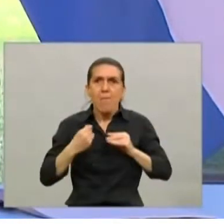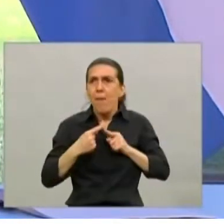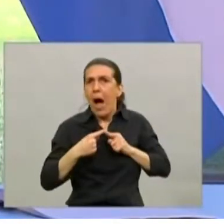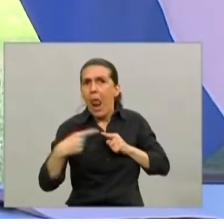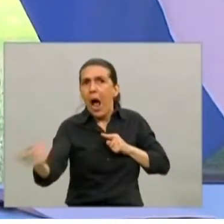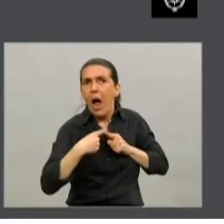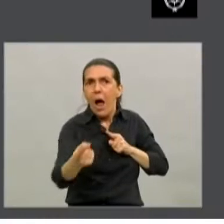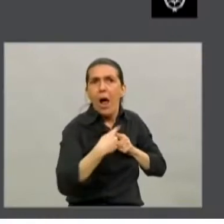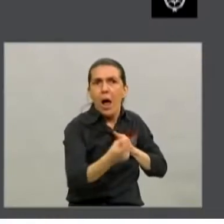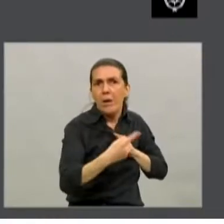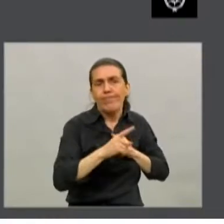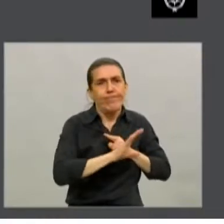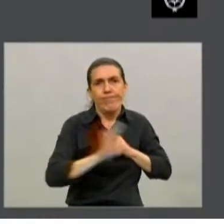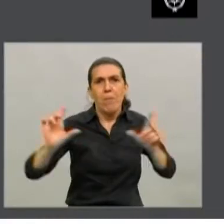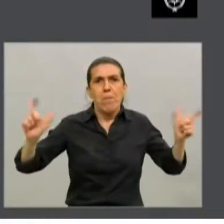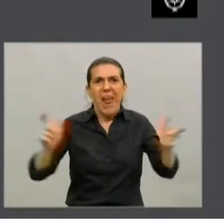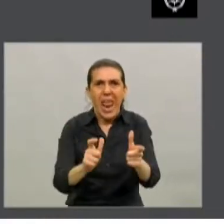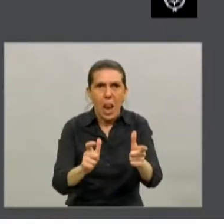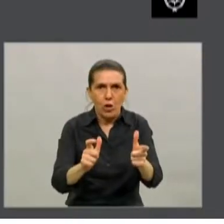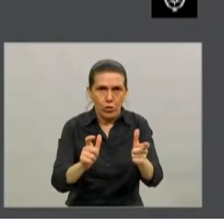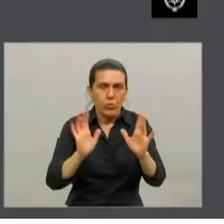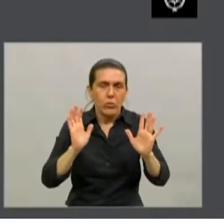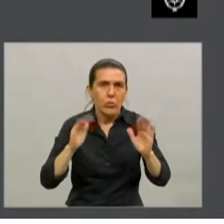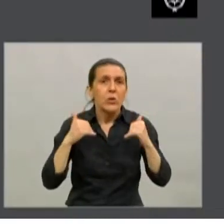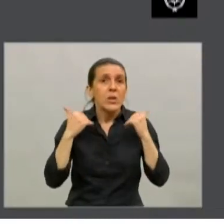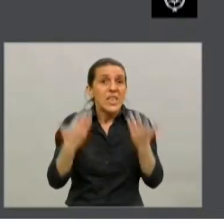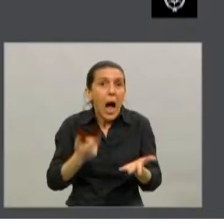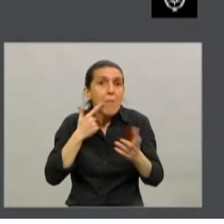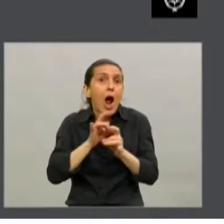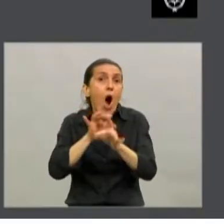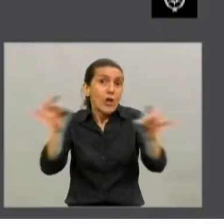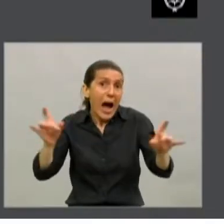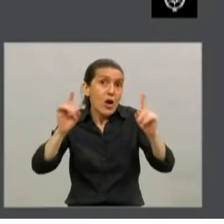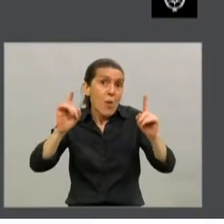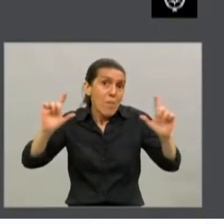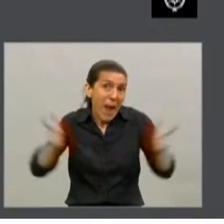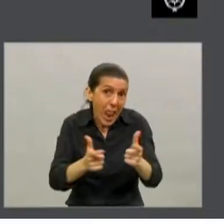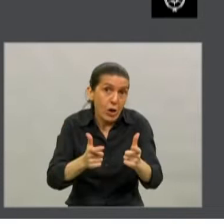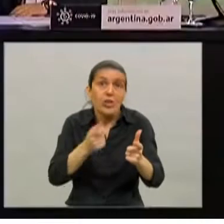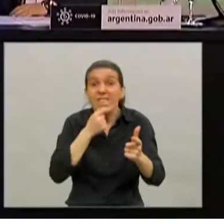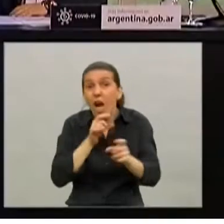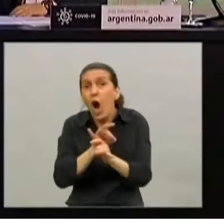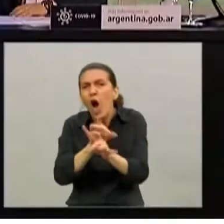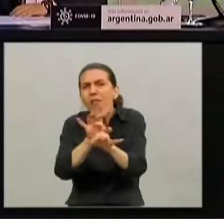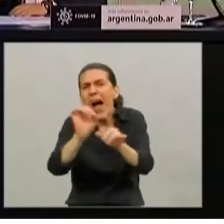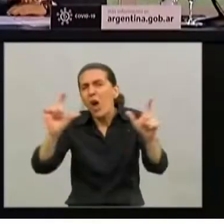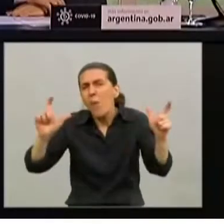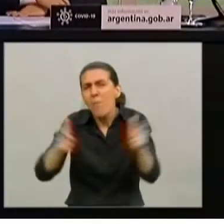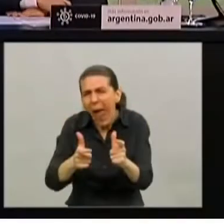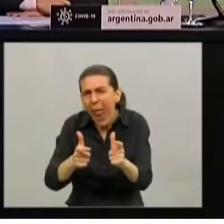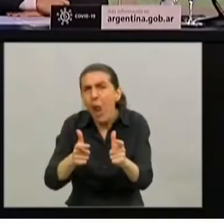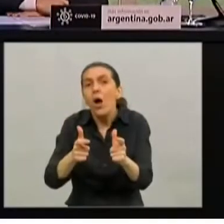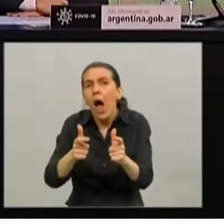drásticamente. Reduciendo la circulación vamos a reducir los contagios. Reduciendo los contagios vamos a